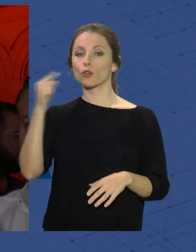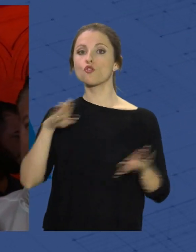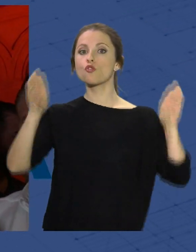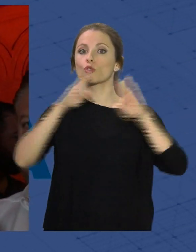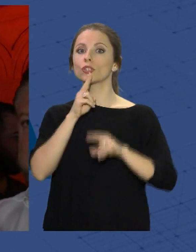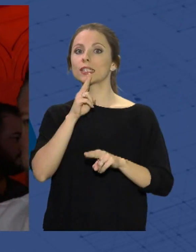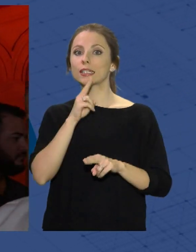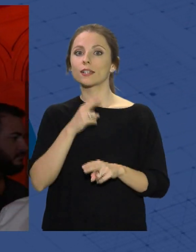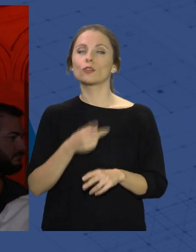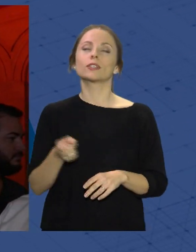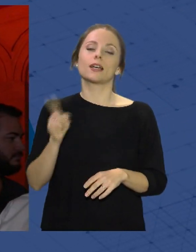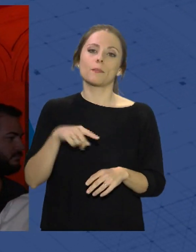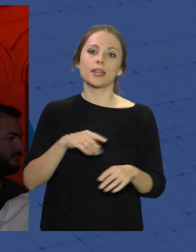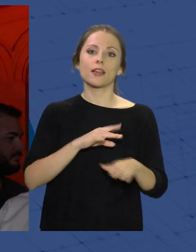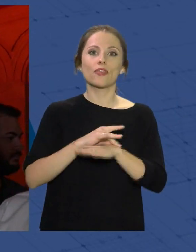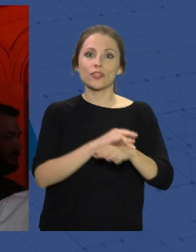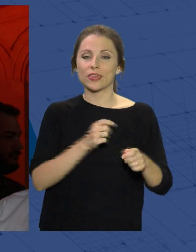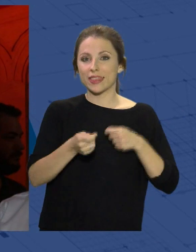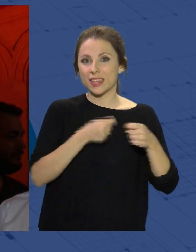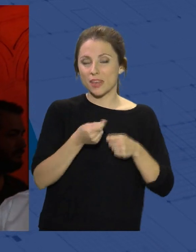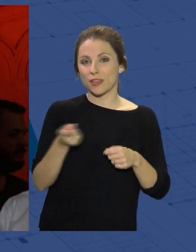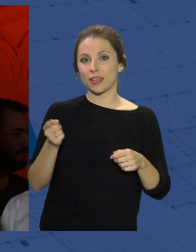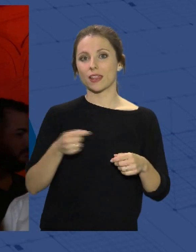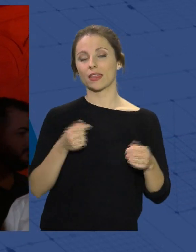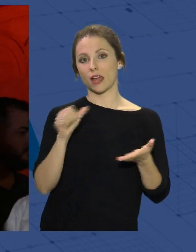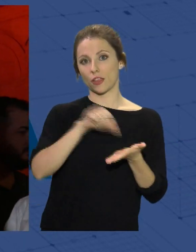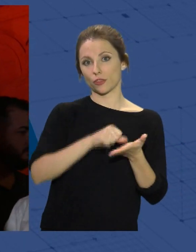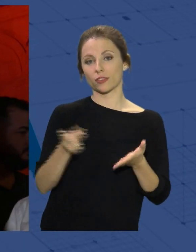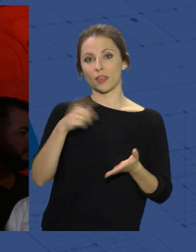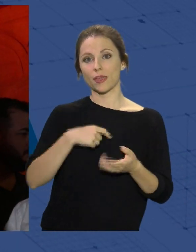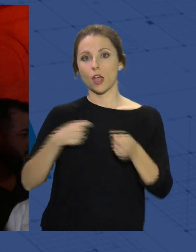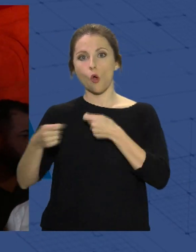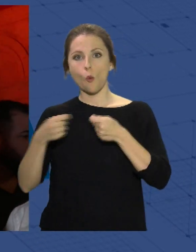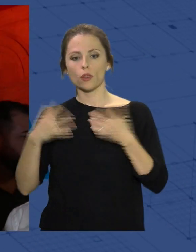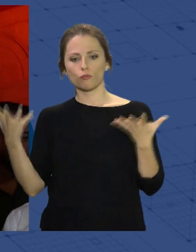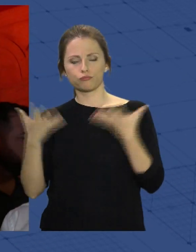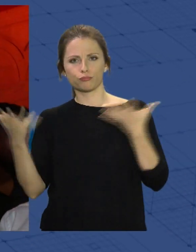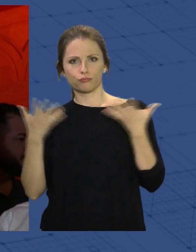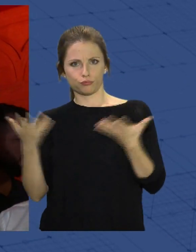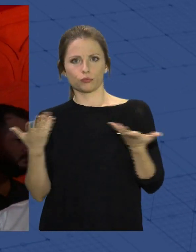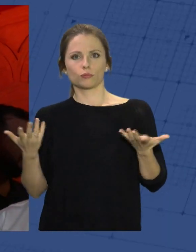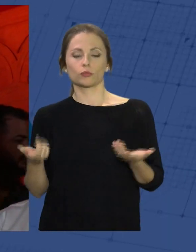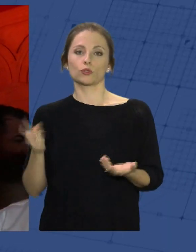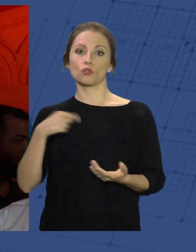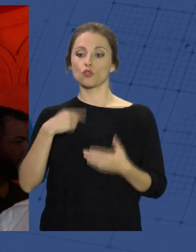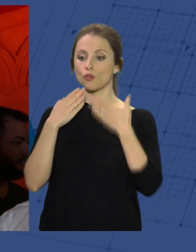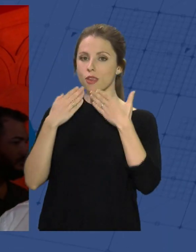dinamizar la ciudad, es para que se fomente el consumo y se incentive. Así que desde aquí quiero dar la gracia a todas las personas que van a